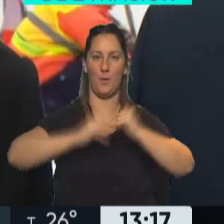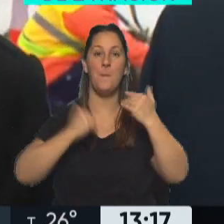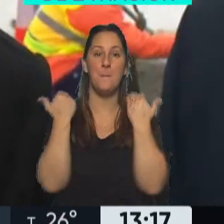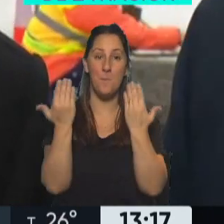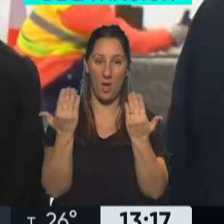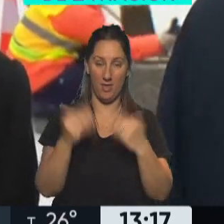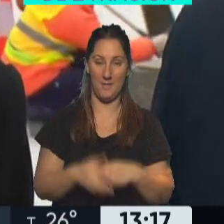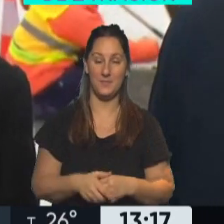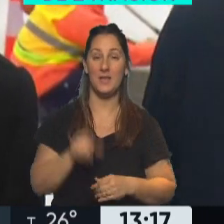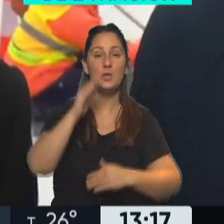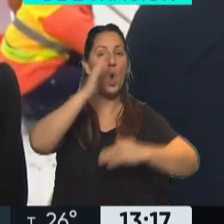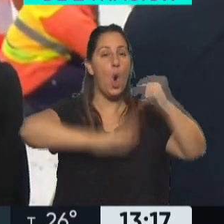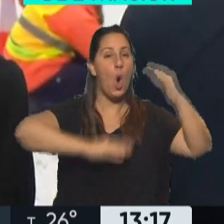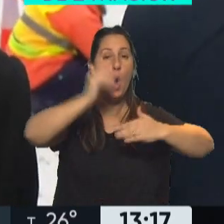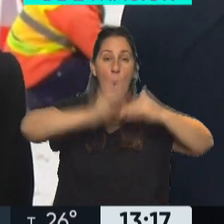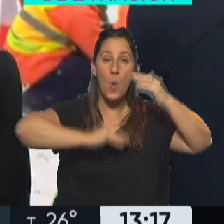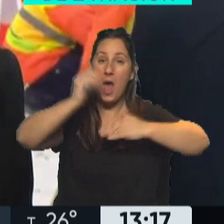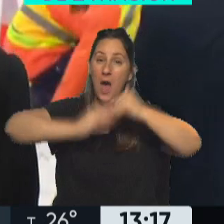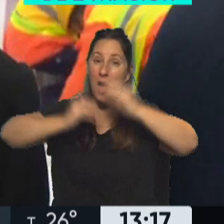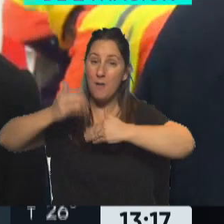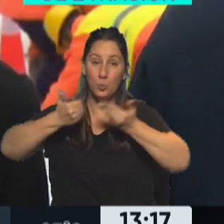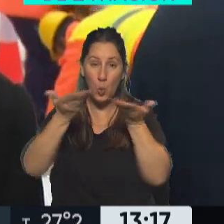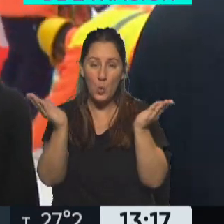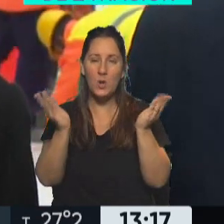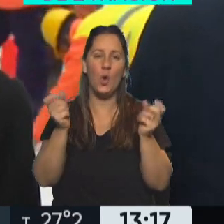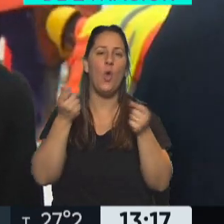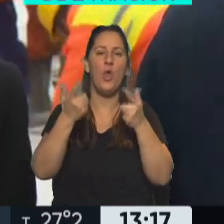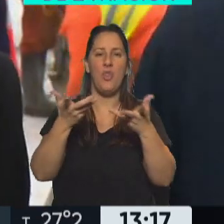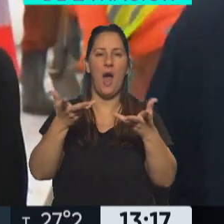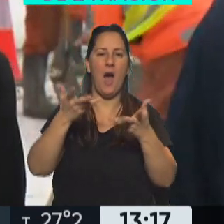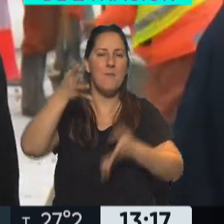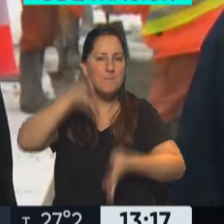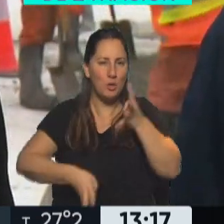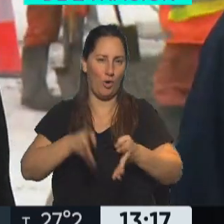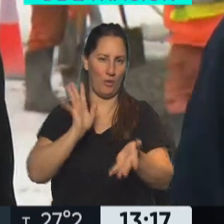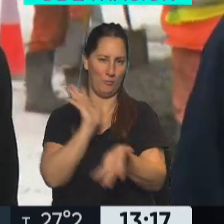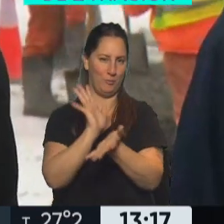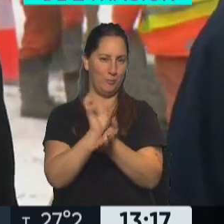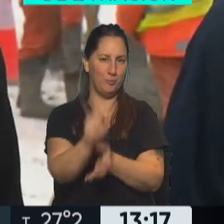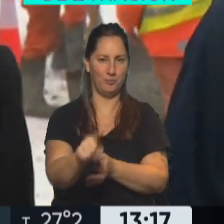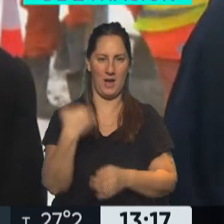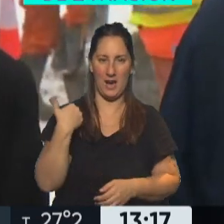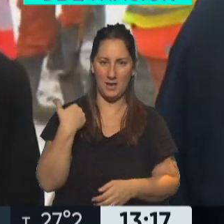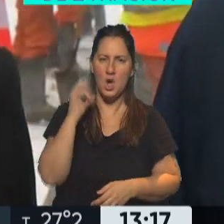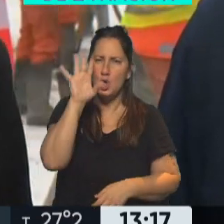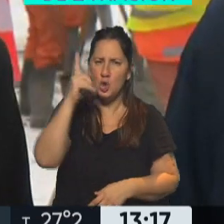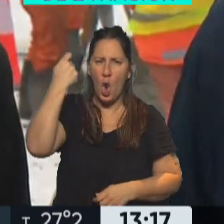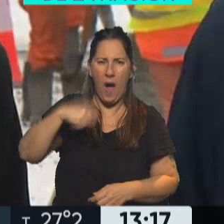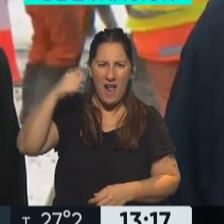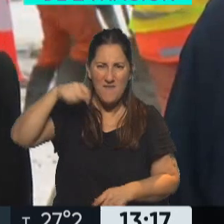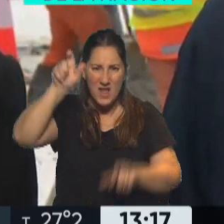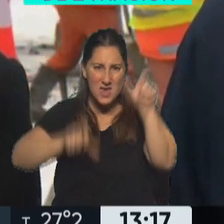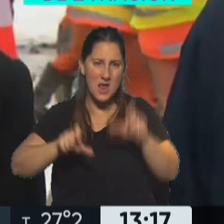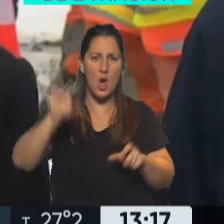la obra pública definitivamente motoriza a la Argentina, porque no solamente son albañiles o